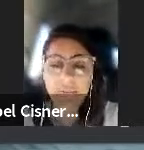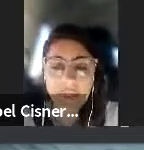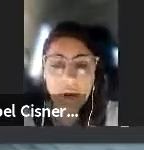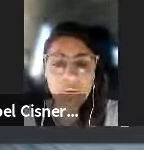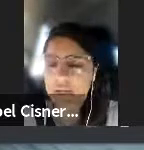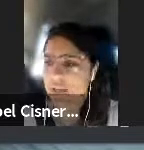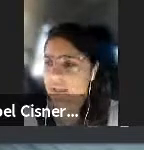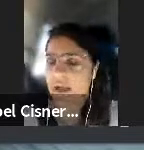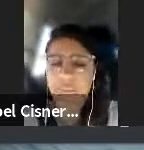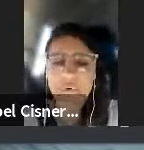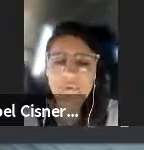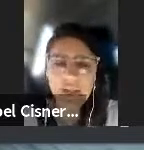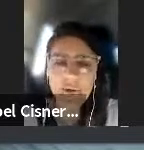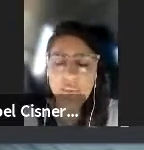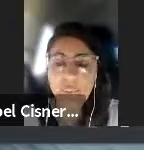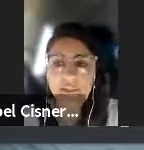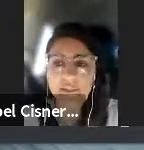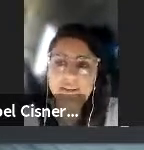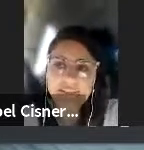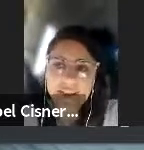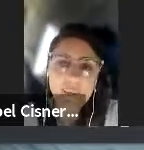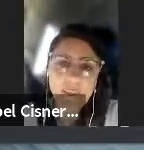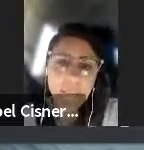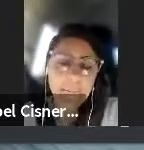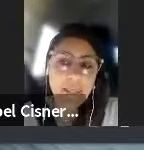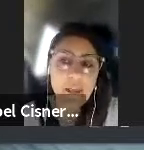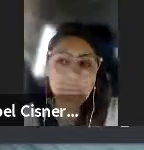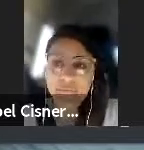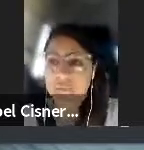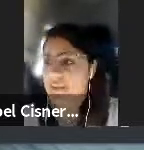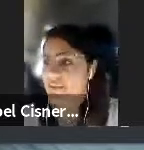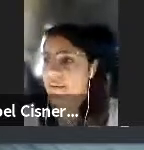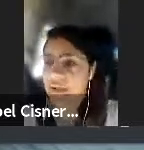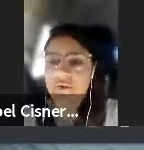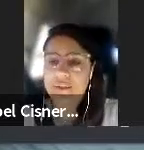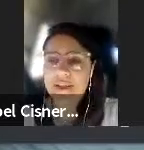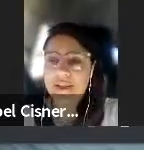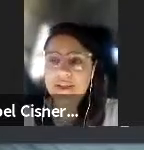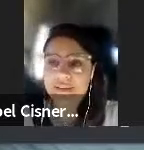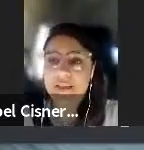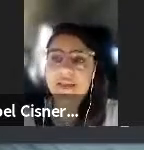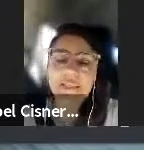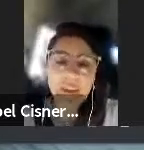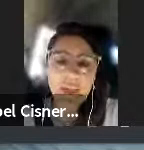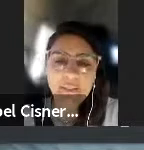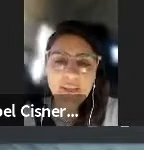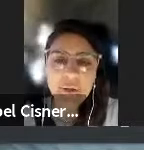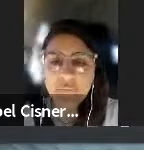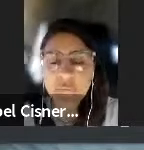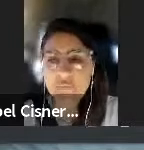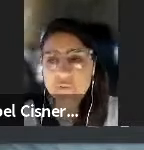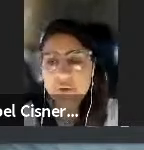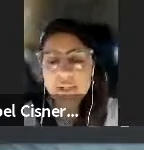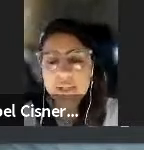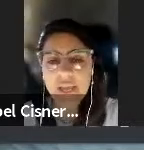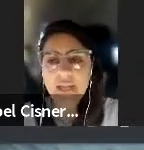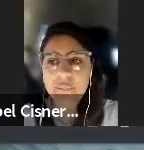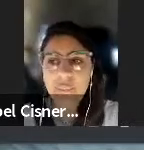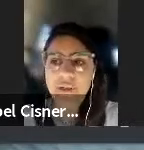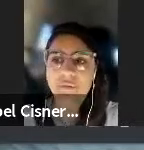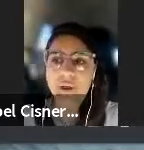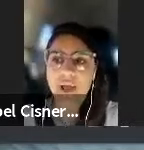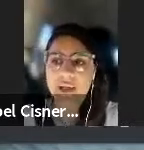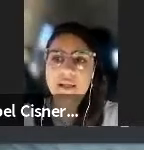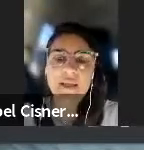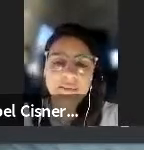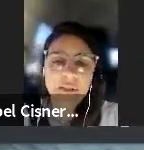vida útil y estaba muy cercano a perderse digamos ustedes saben que los satélites dependiendo la función que tienen